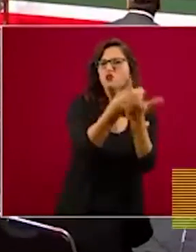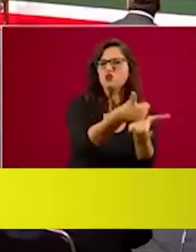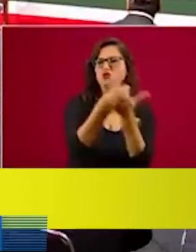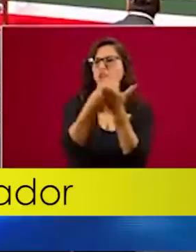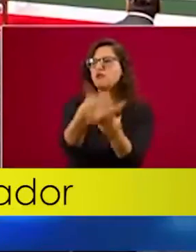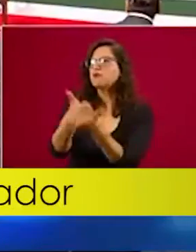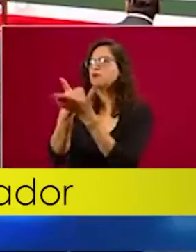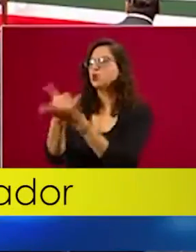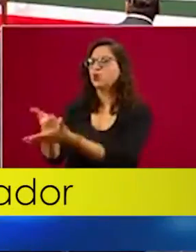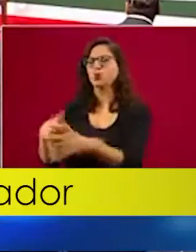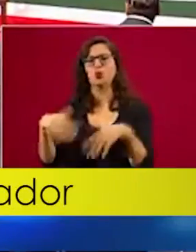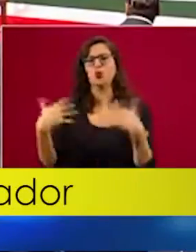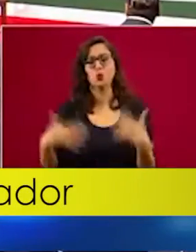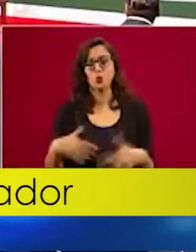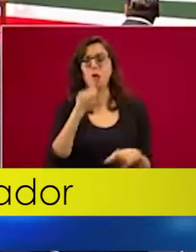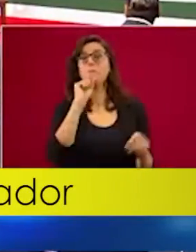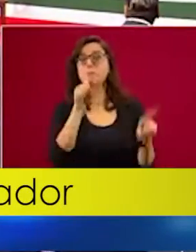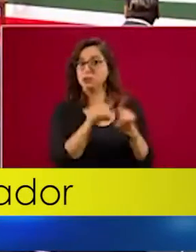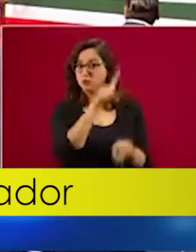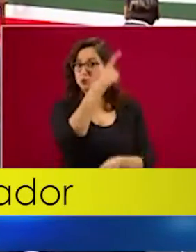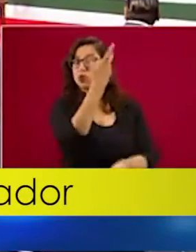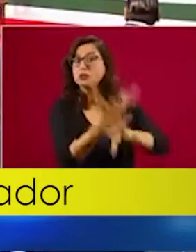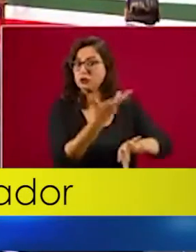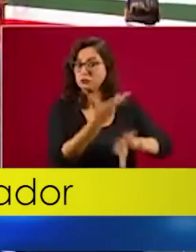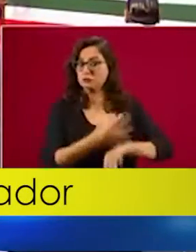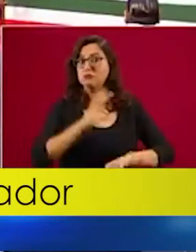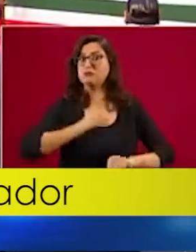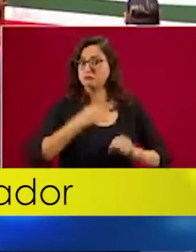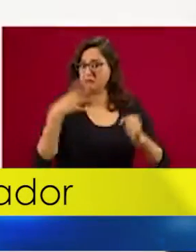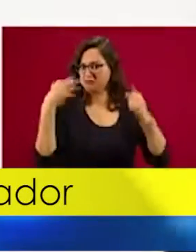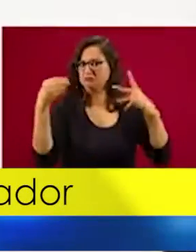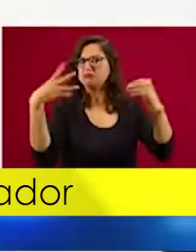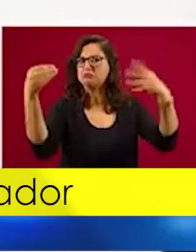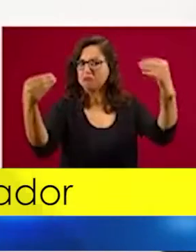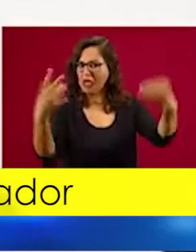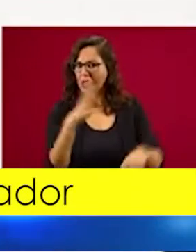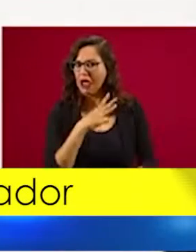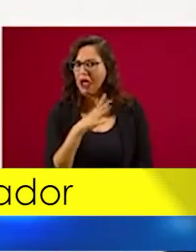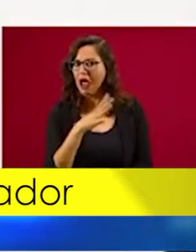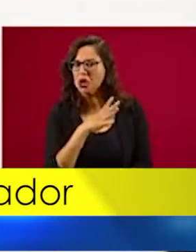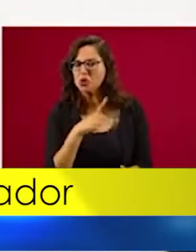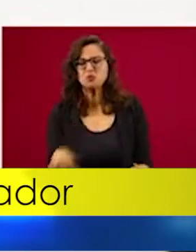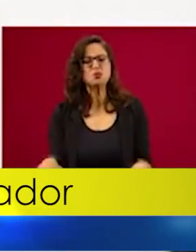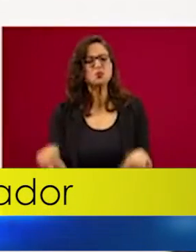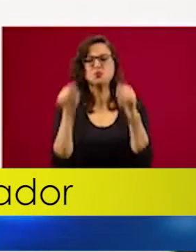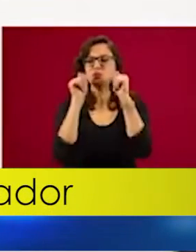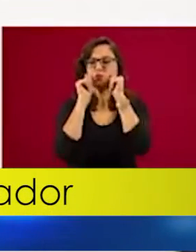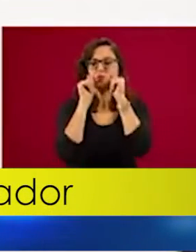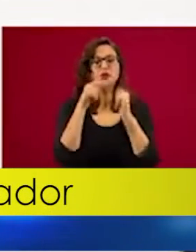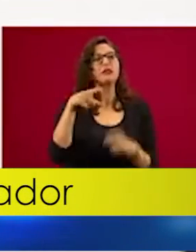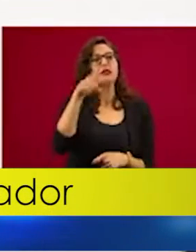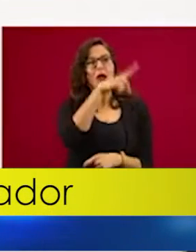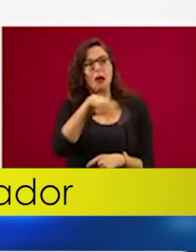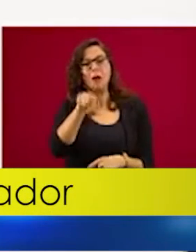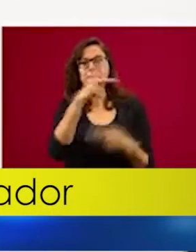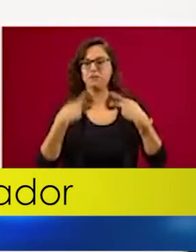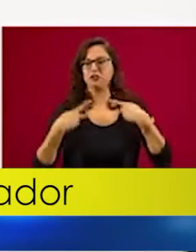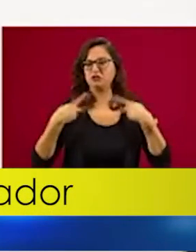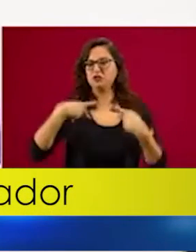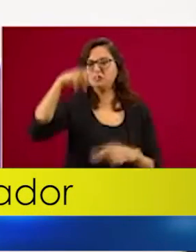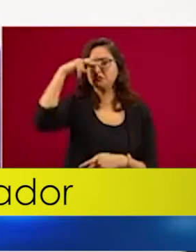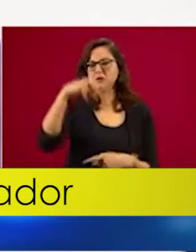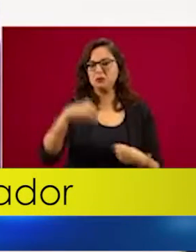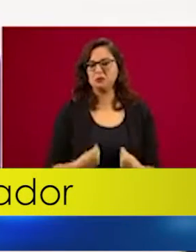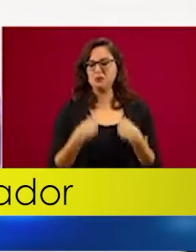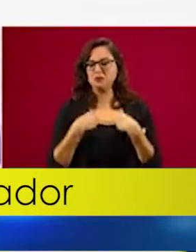en Estados Unidos, las remesas han crecido en 10 por ciento